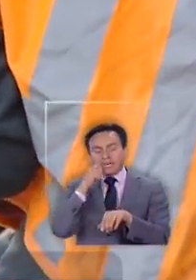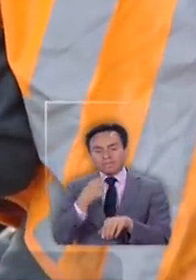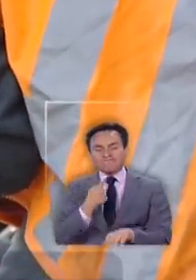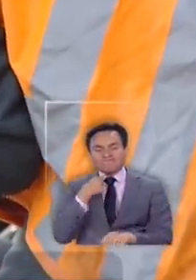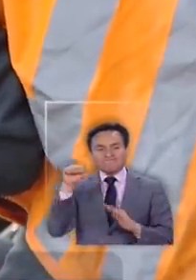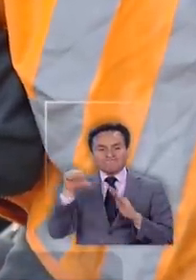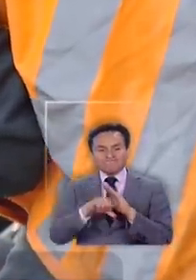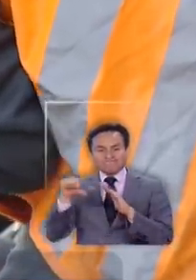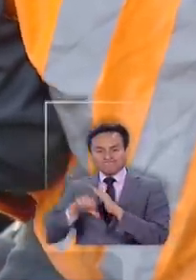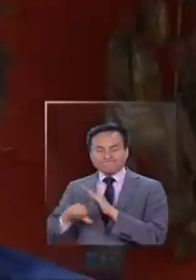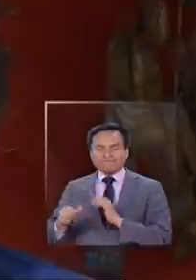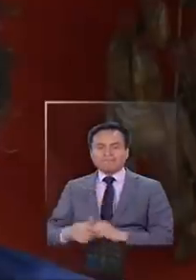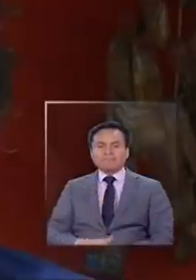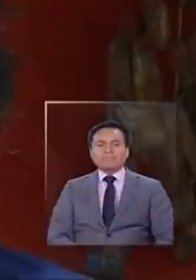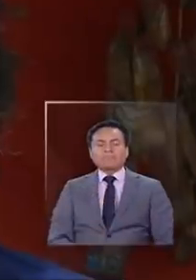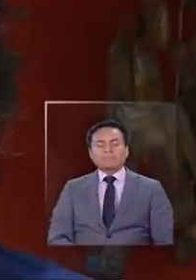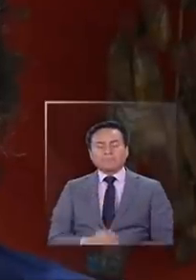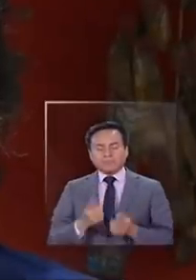cuarentena